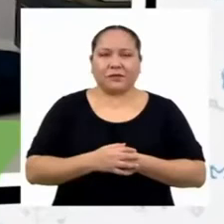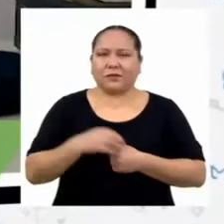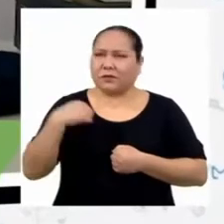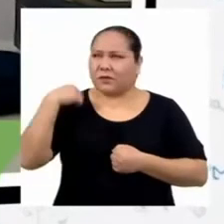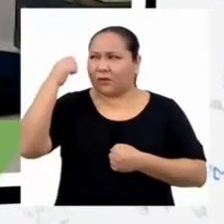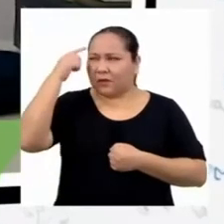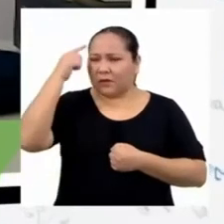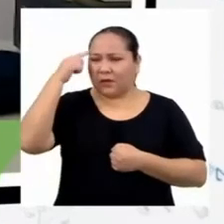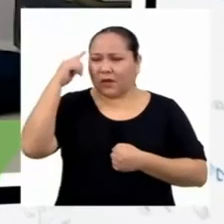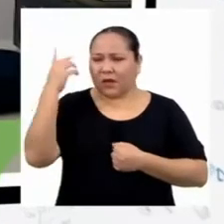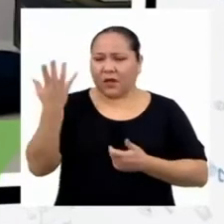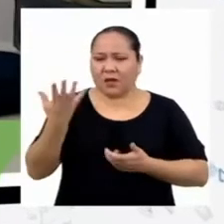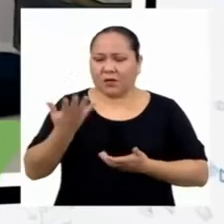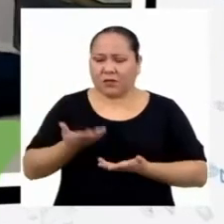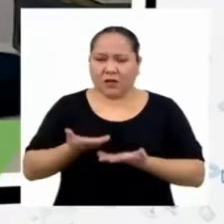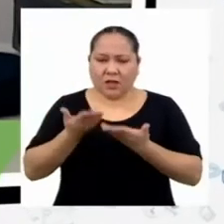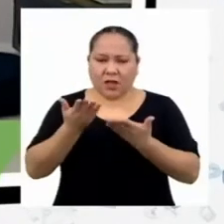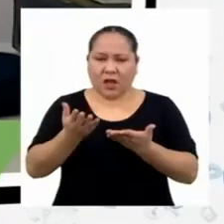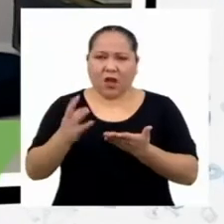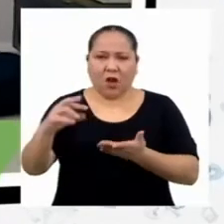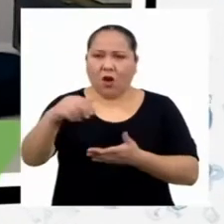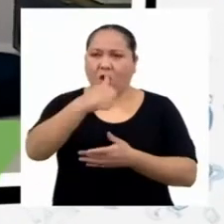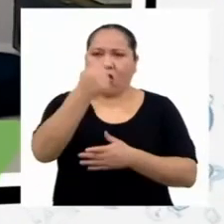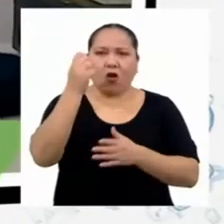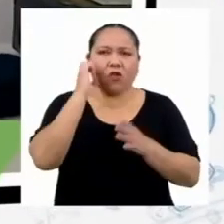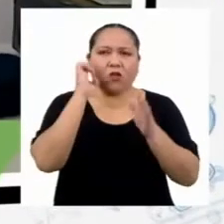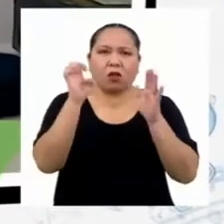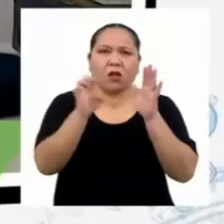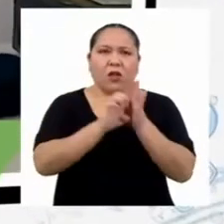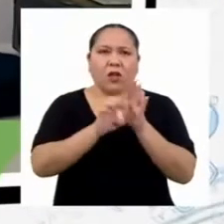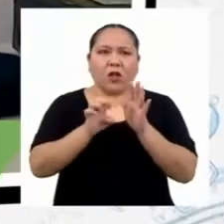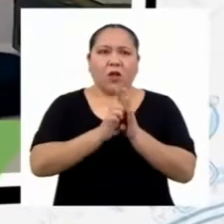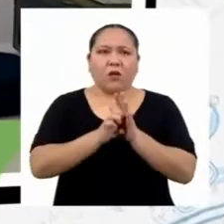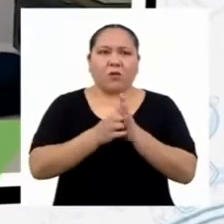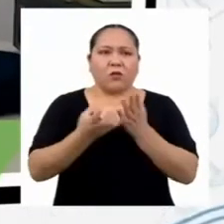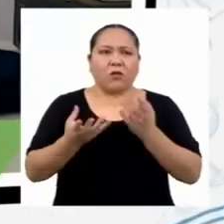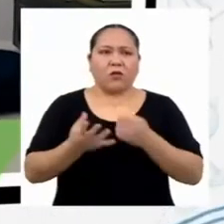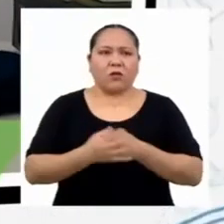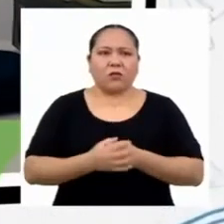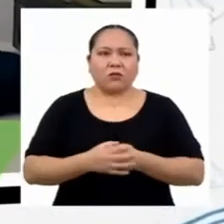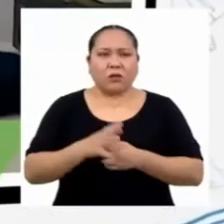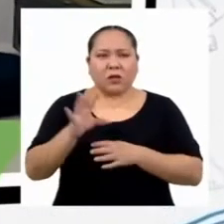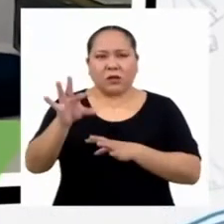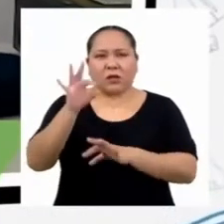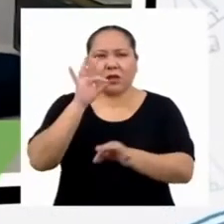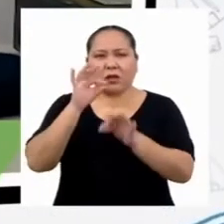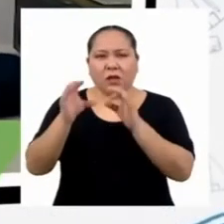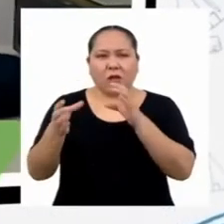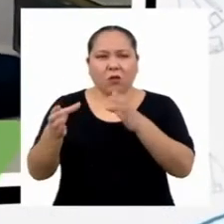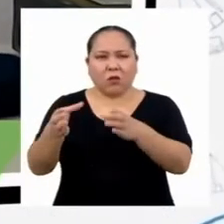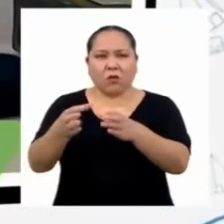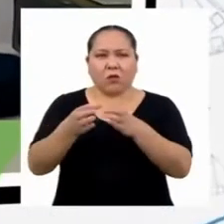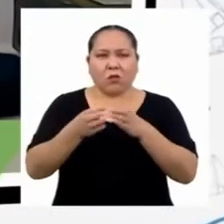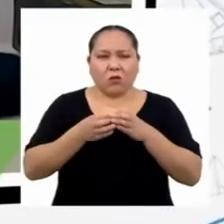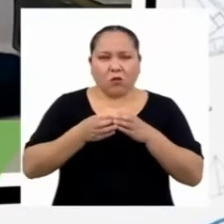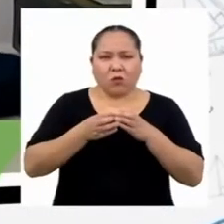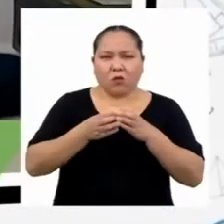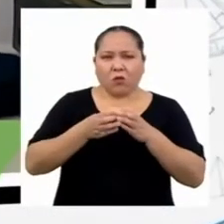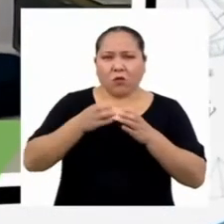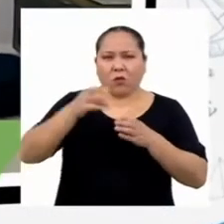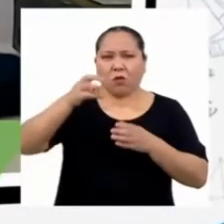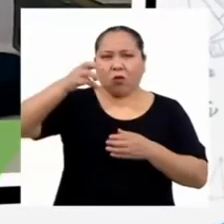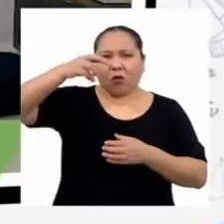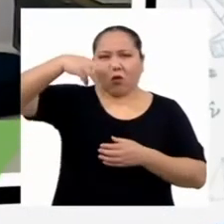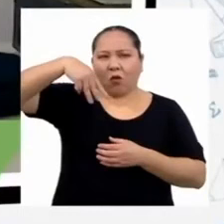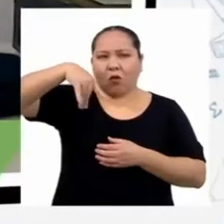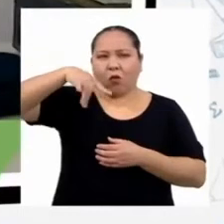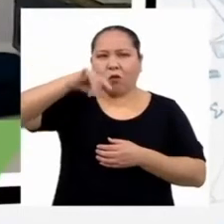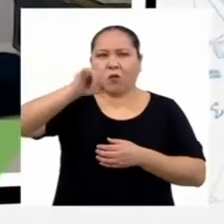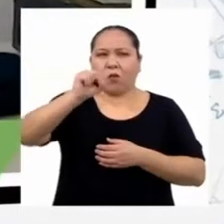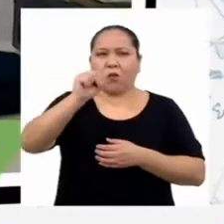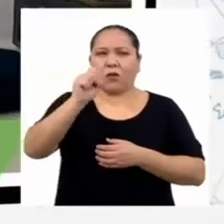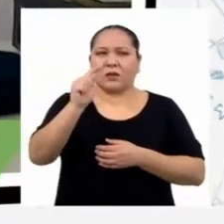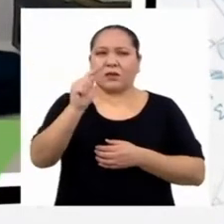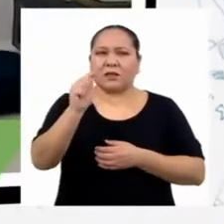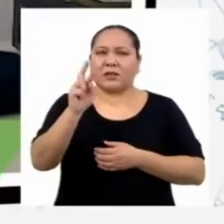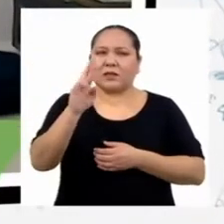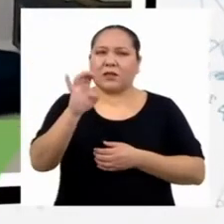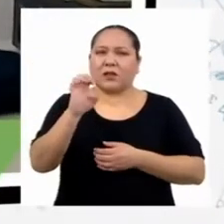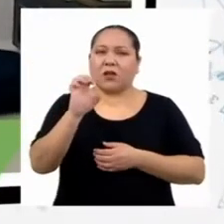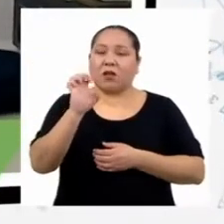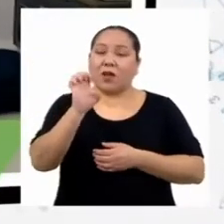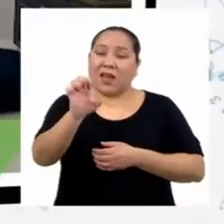puede dar otro ejemplo de cómo obtener una muestra de una población, aplicando el muestreo de certificado proporcional?